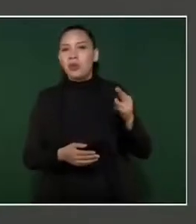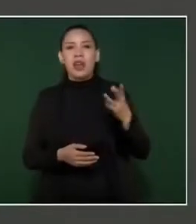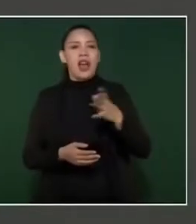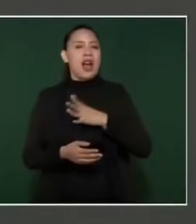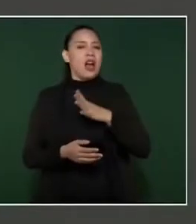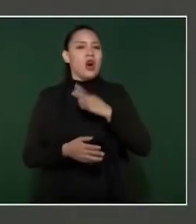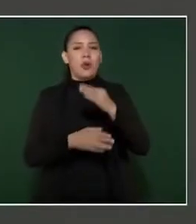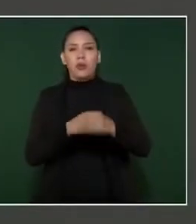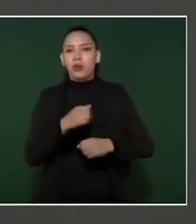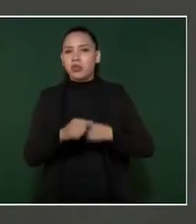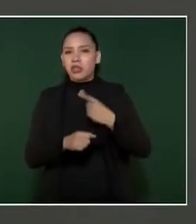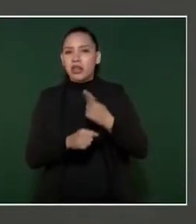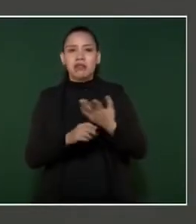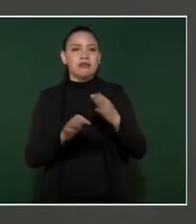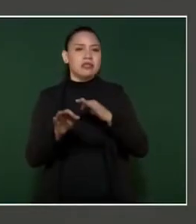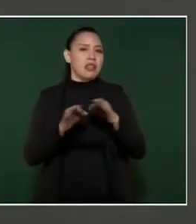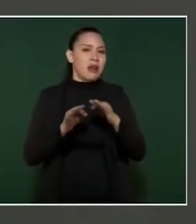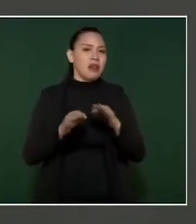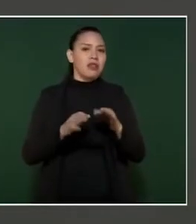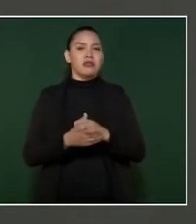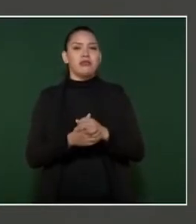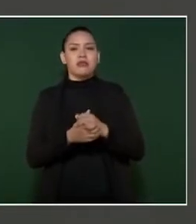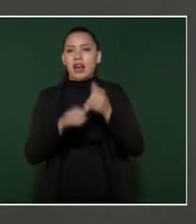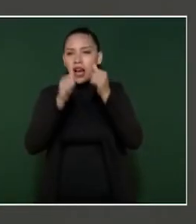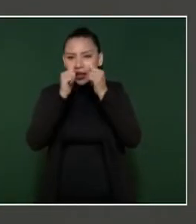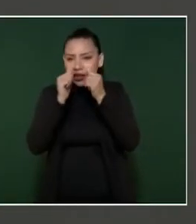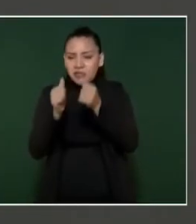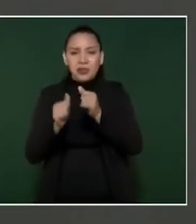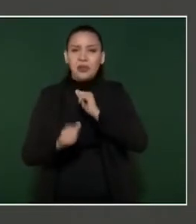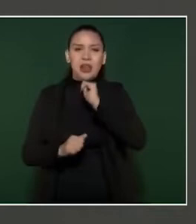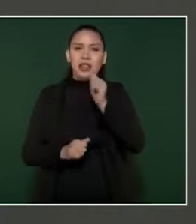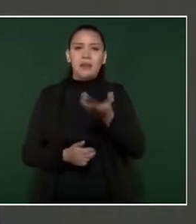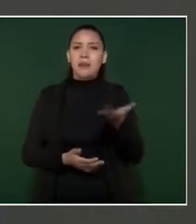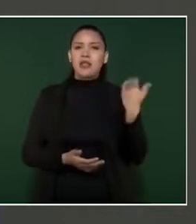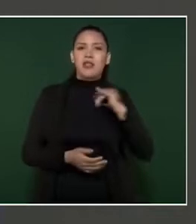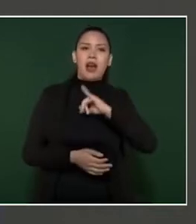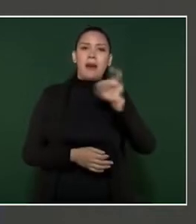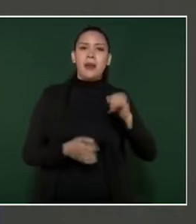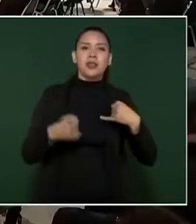atendido a los jóvenes, nunca.